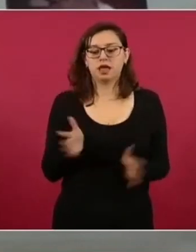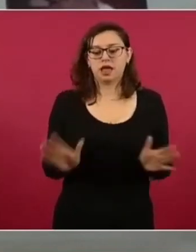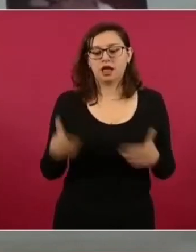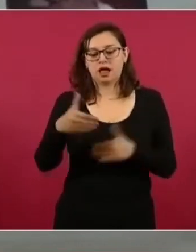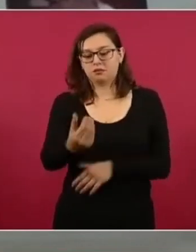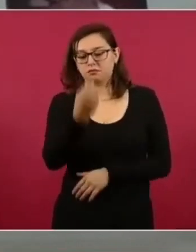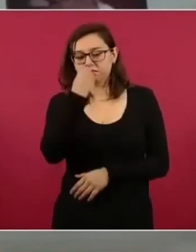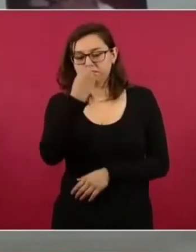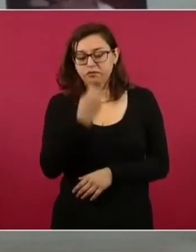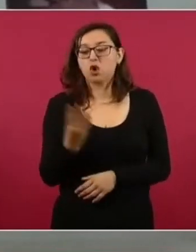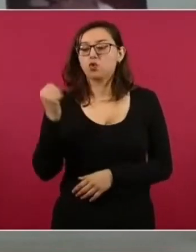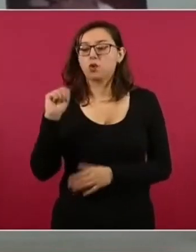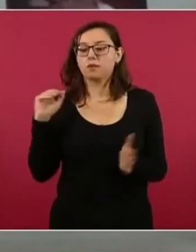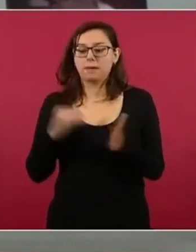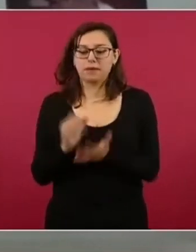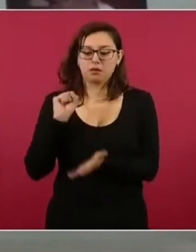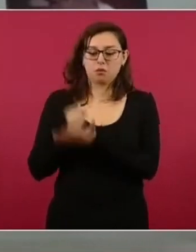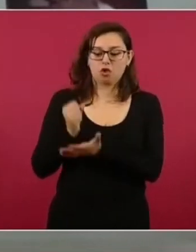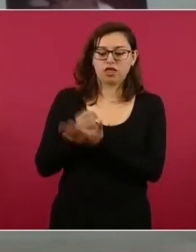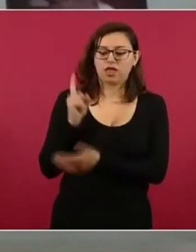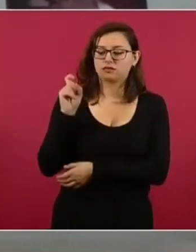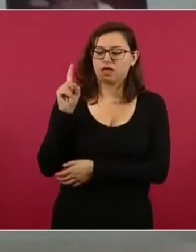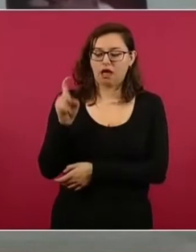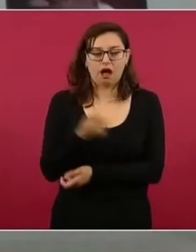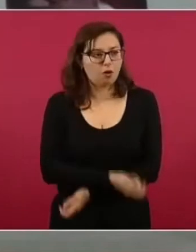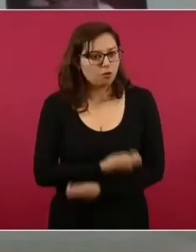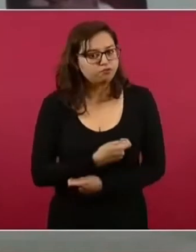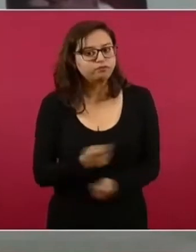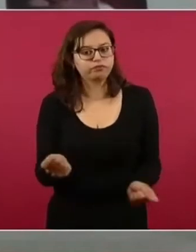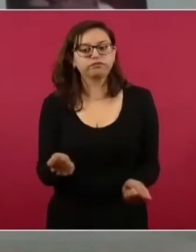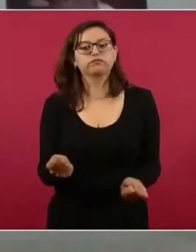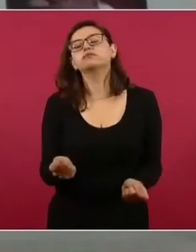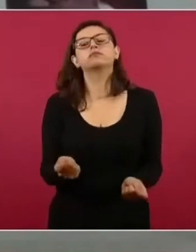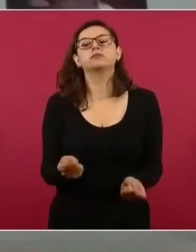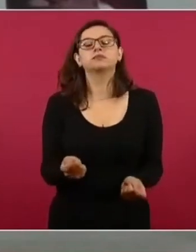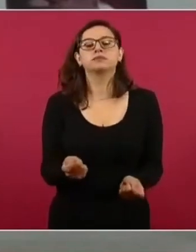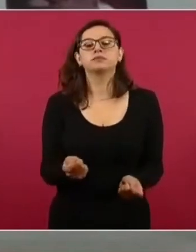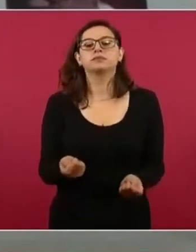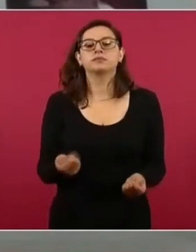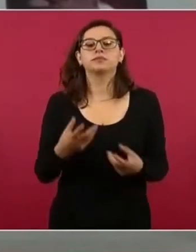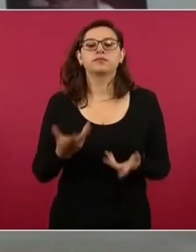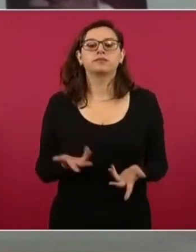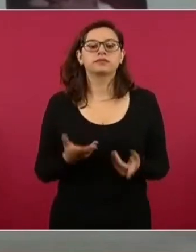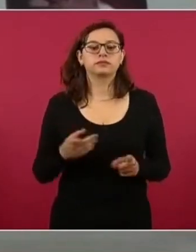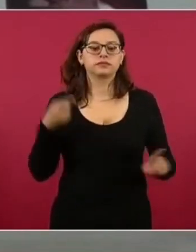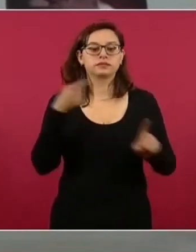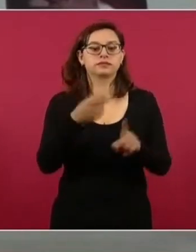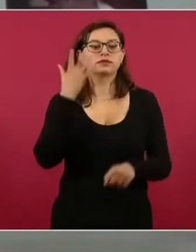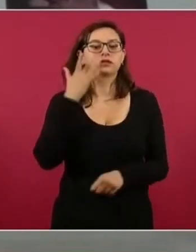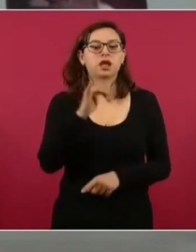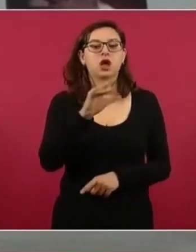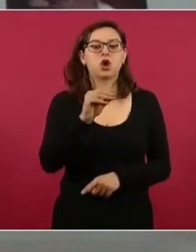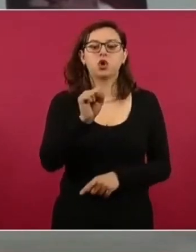cuarenta botellas de agua, que estas fueron destinadas a San José